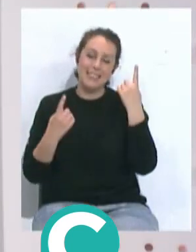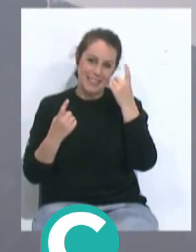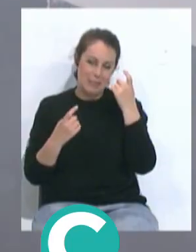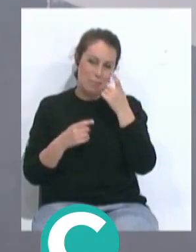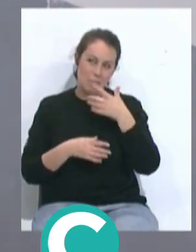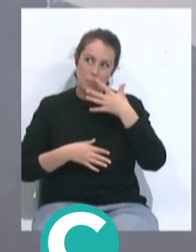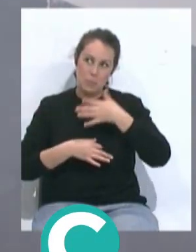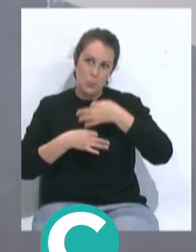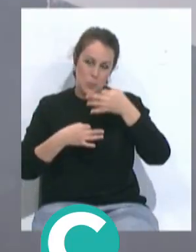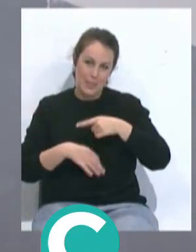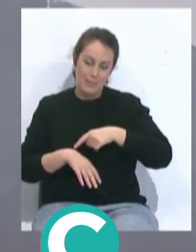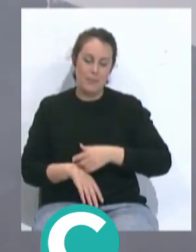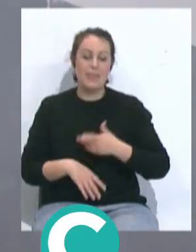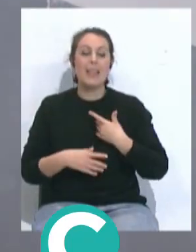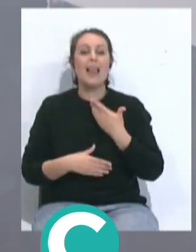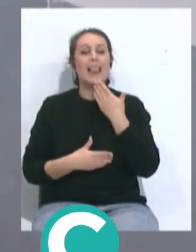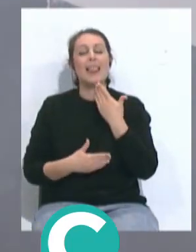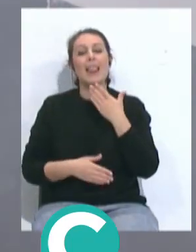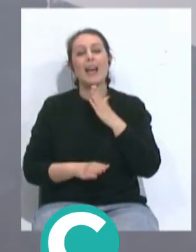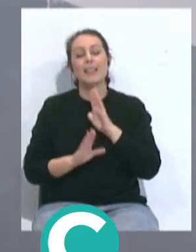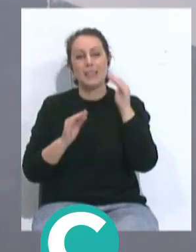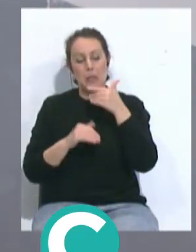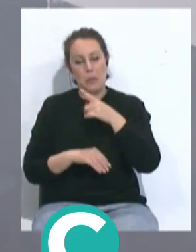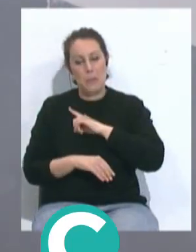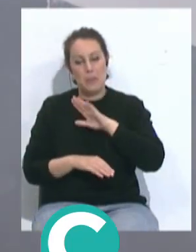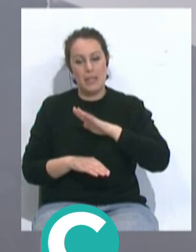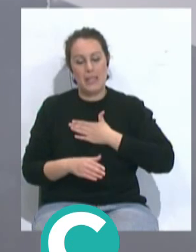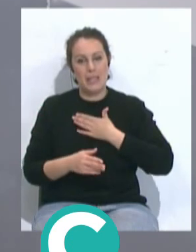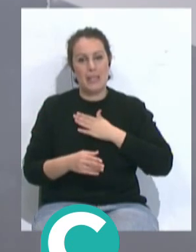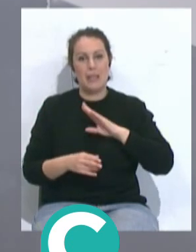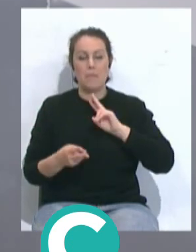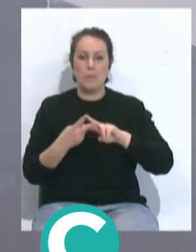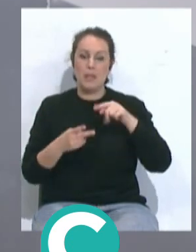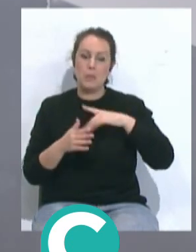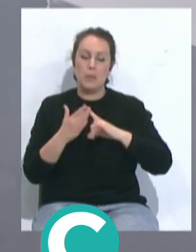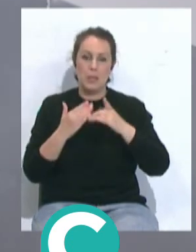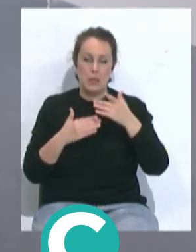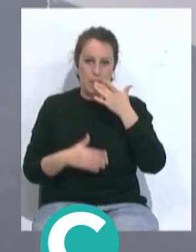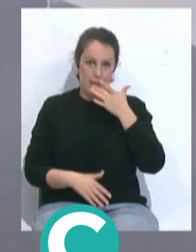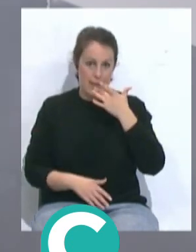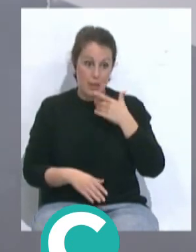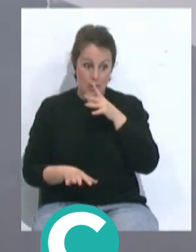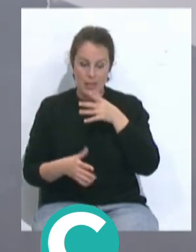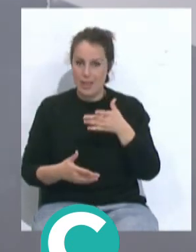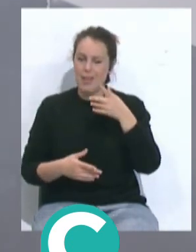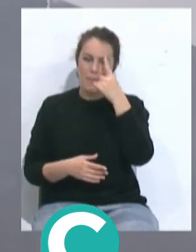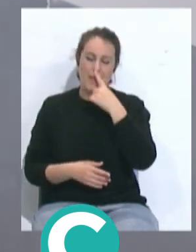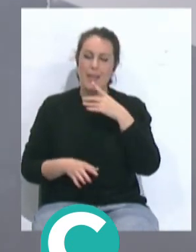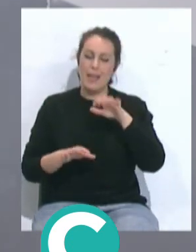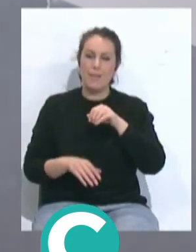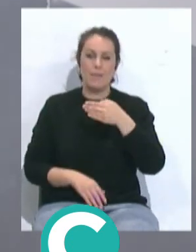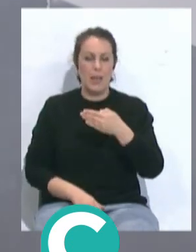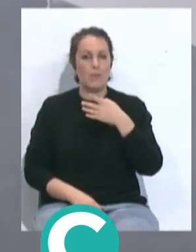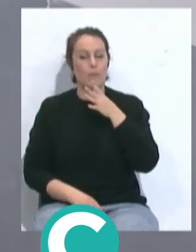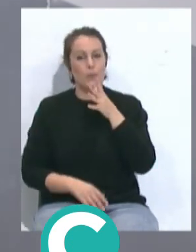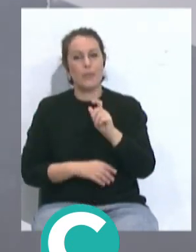puntuales. Muchas gracias por la atención nos vemos mañana aquí en el submarino amarillo con la última hora y tenemos las imágenes del Cádiz B con esa